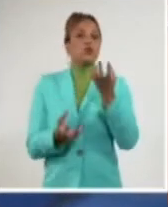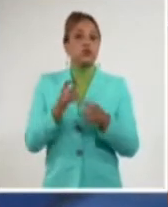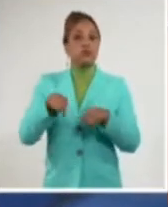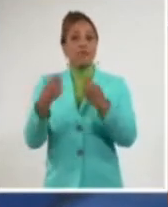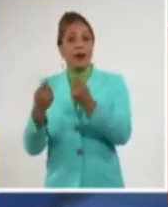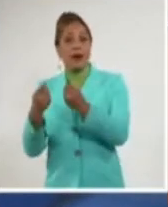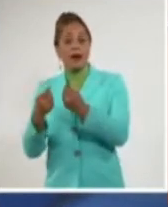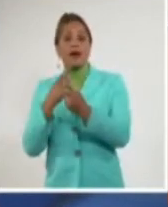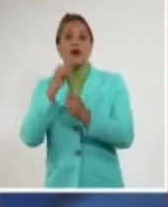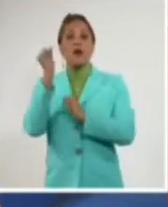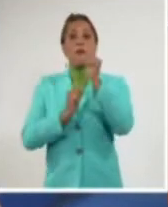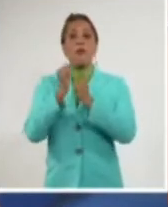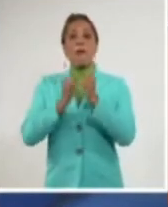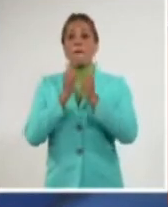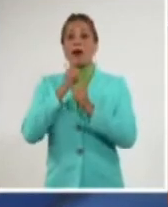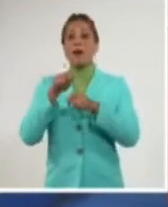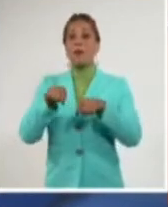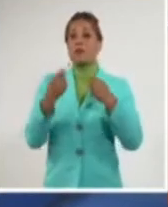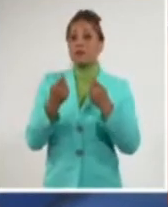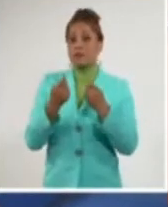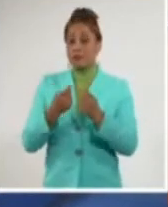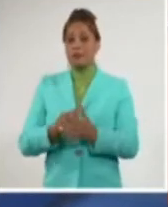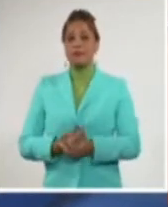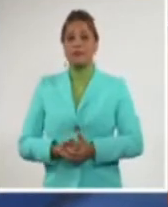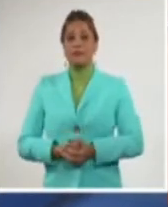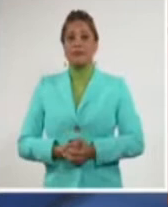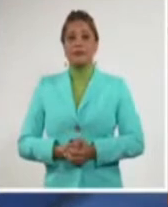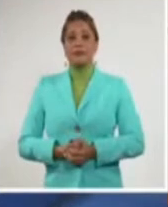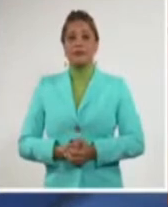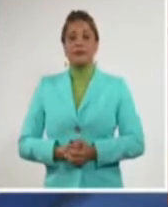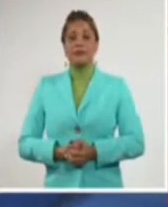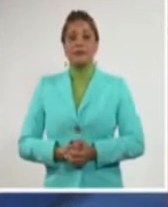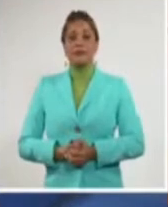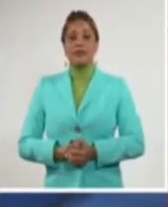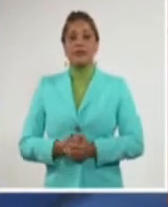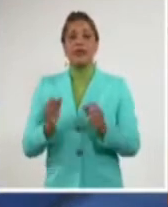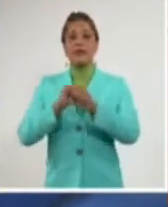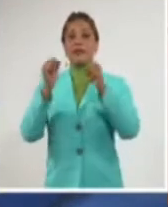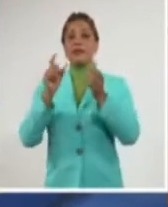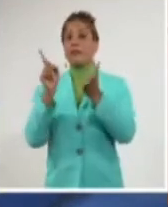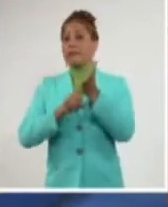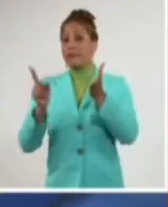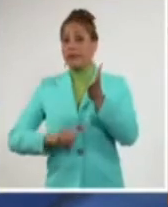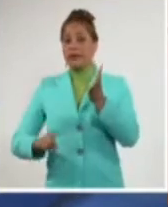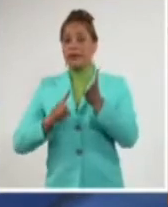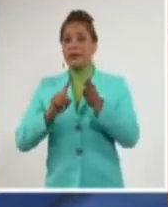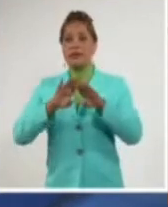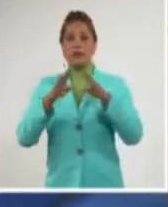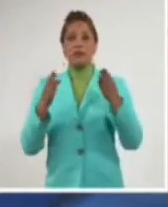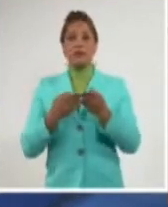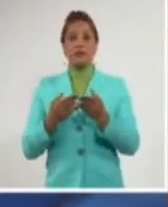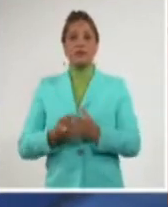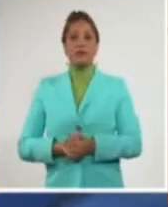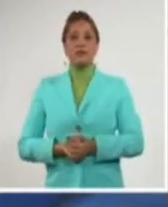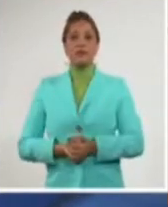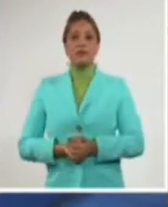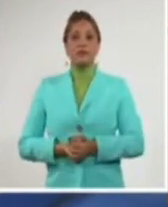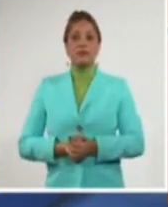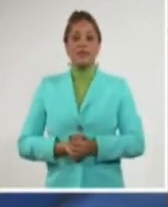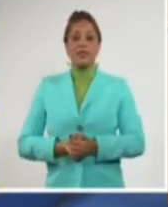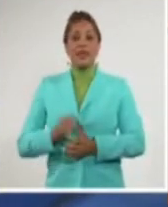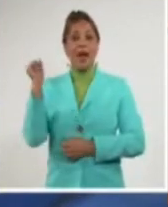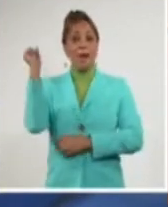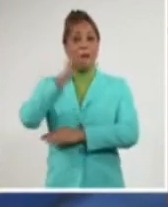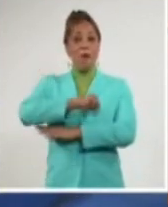a bombas rotas, sistema eléctrico en sentido general y esto ha permitido que el